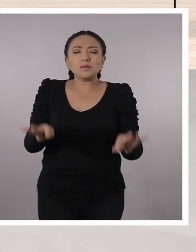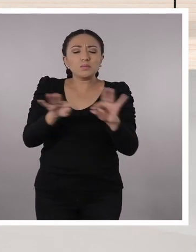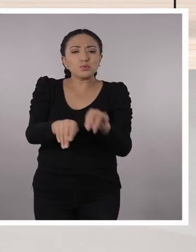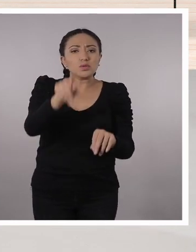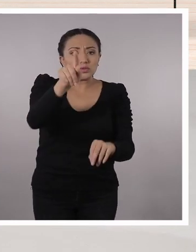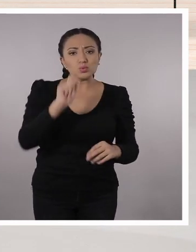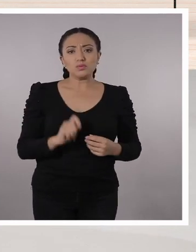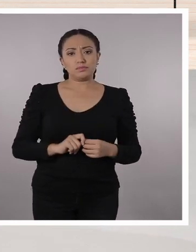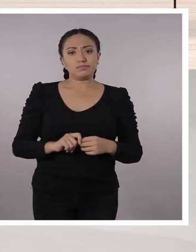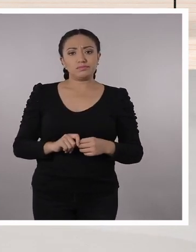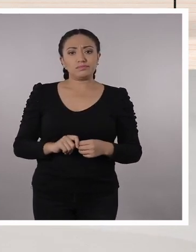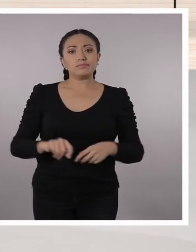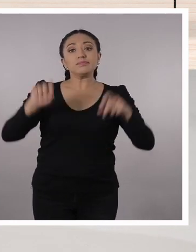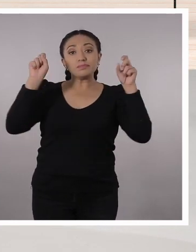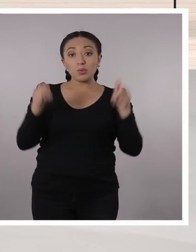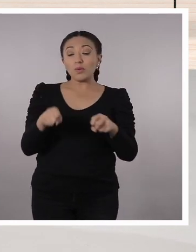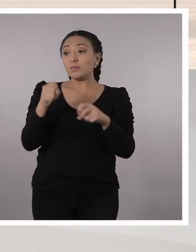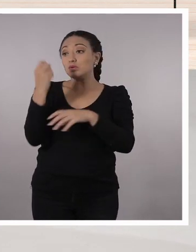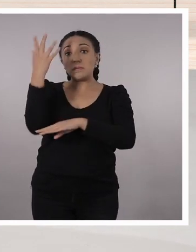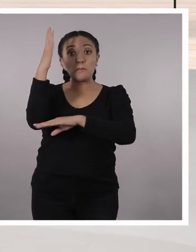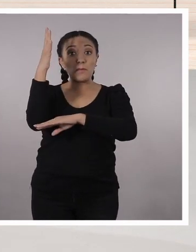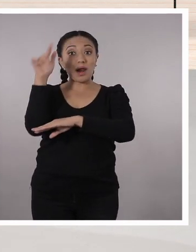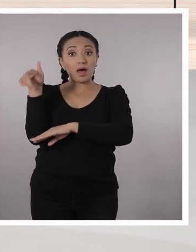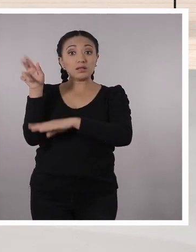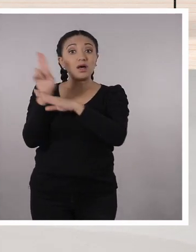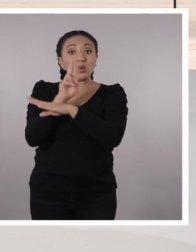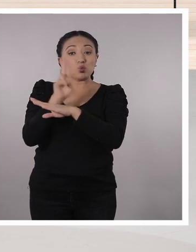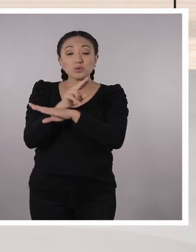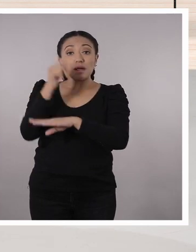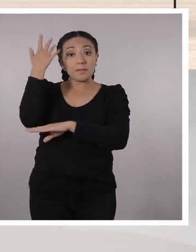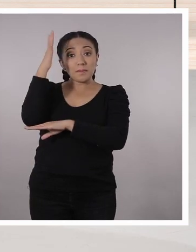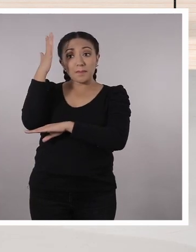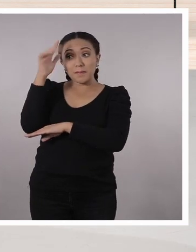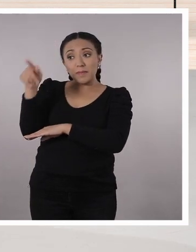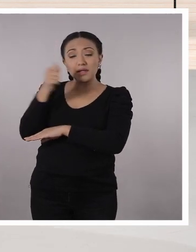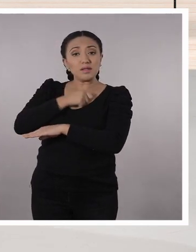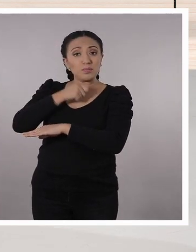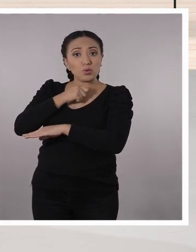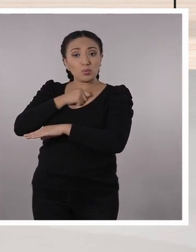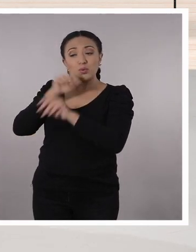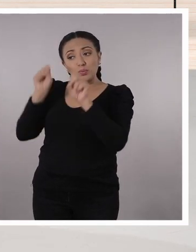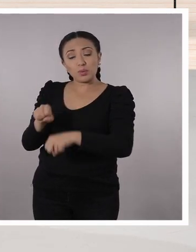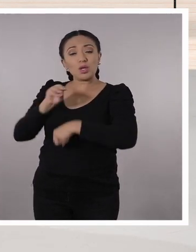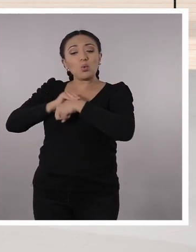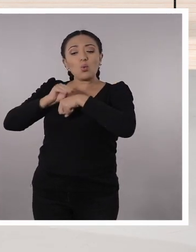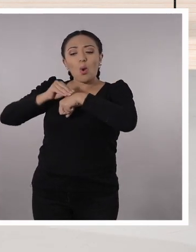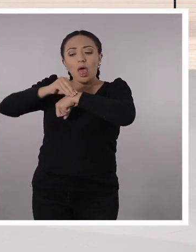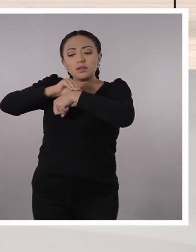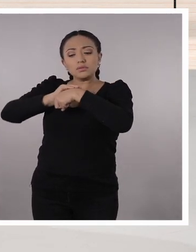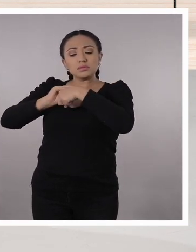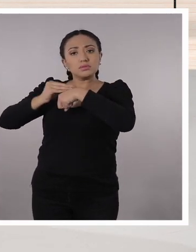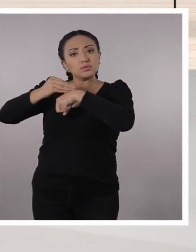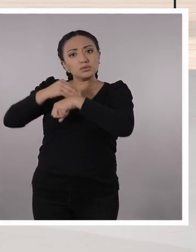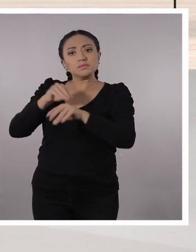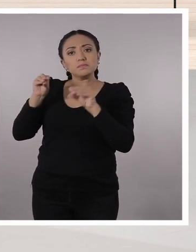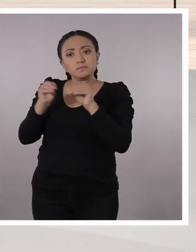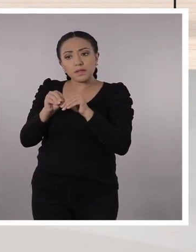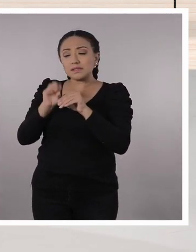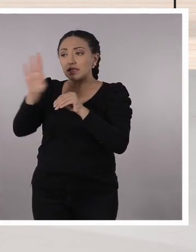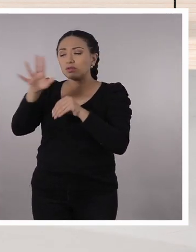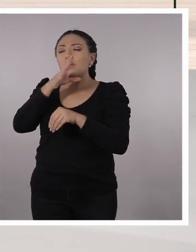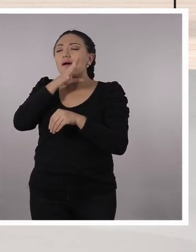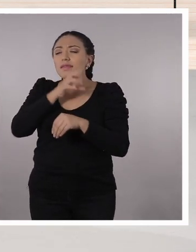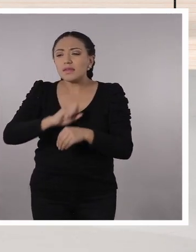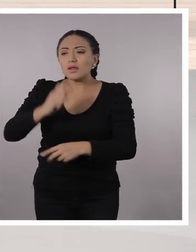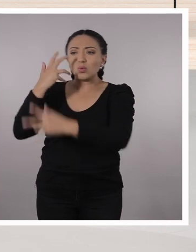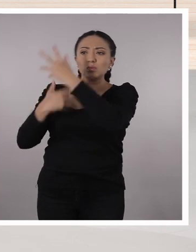muy importante para ustedes en su casa. Podemos usar las plantas porque las plantas también tienen propiedades medicinales. Y esto está muy relacionado